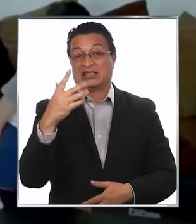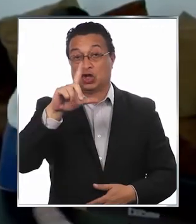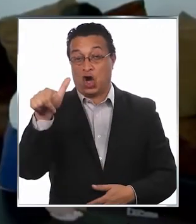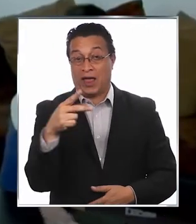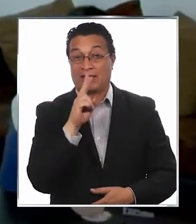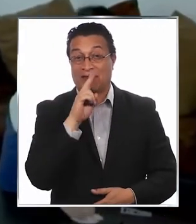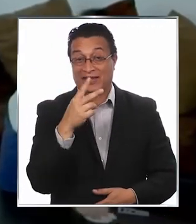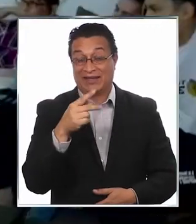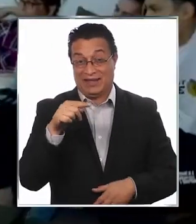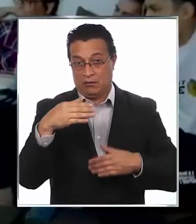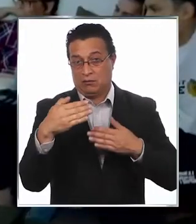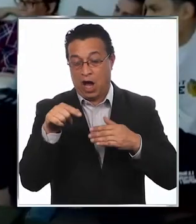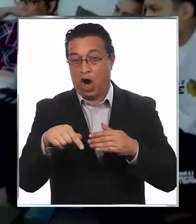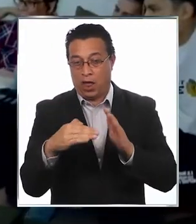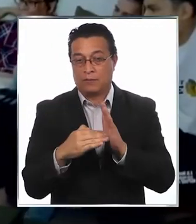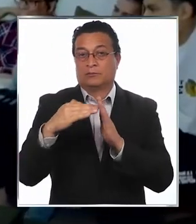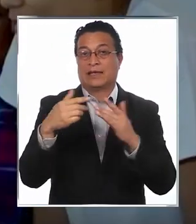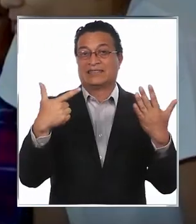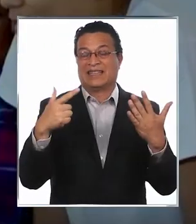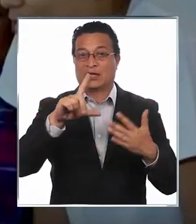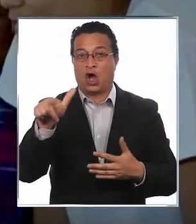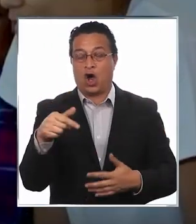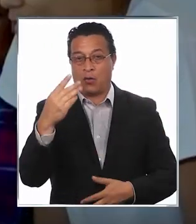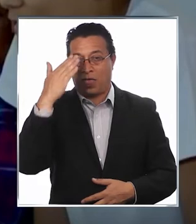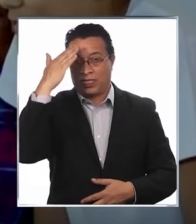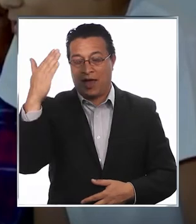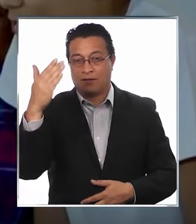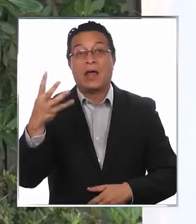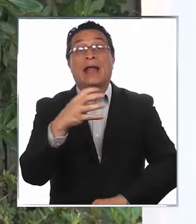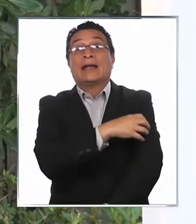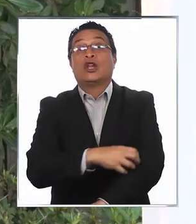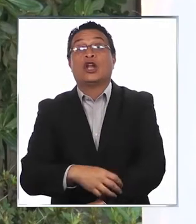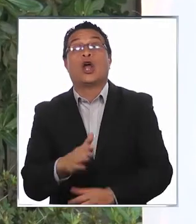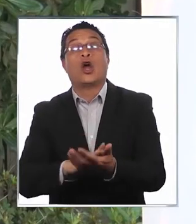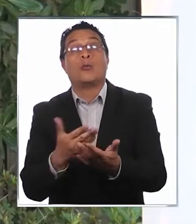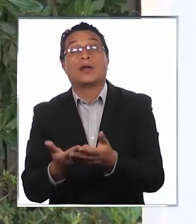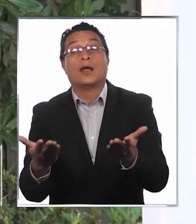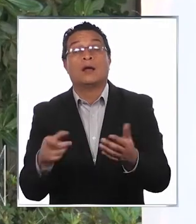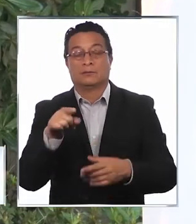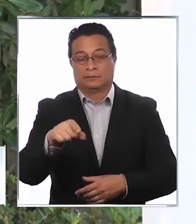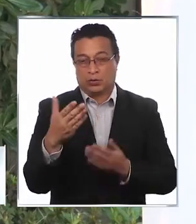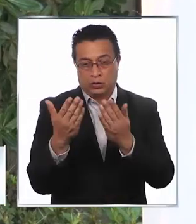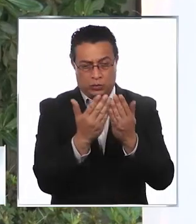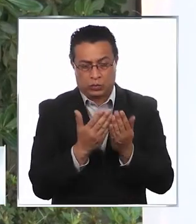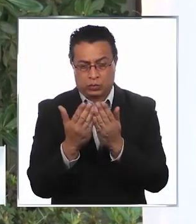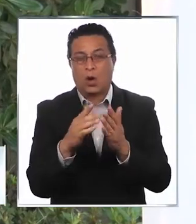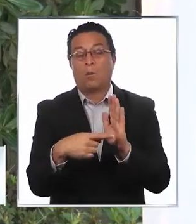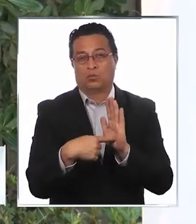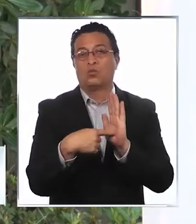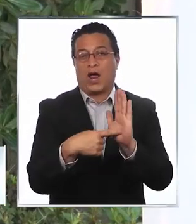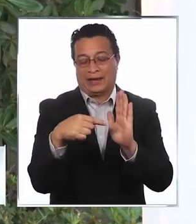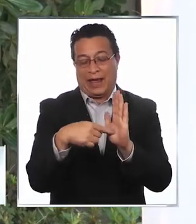horas de TV, este año aumentó a casi 7. ¿Qué ocurre en regiones? Nuestros estudios muestran, y todos los estudios